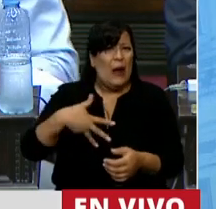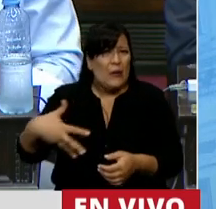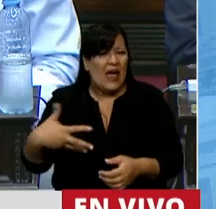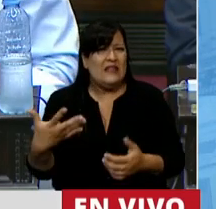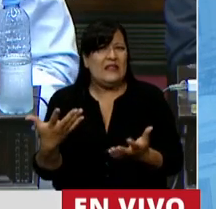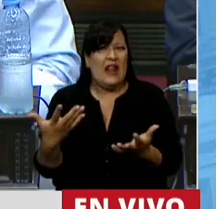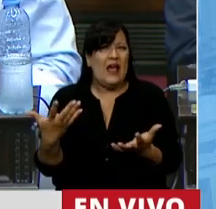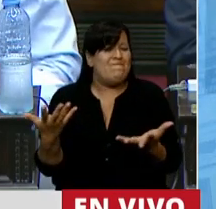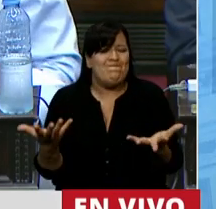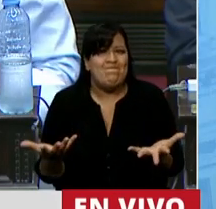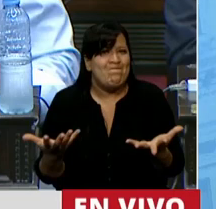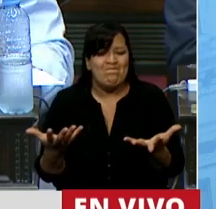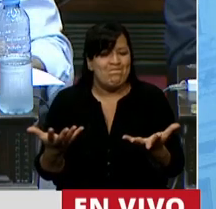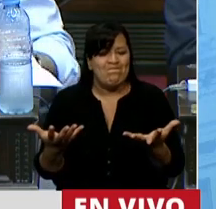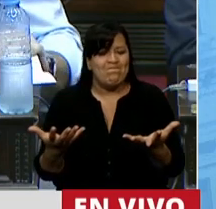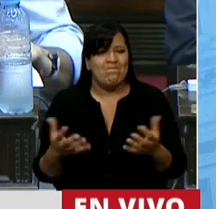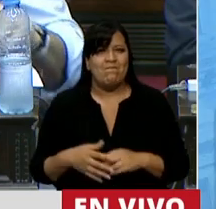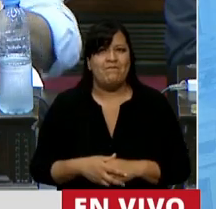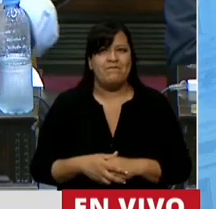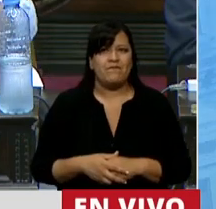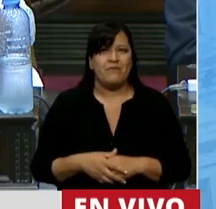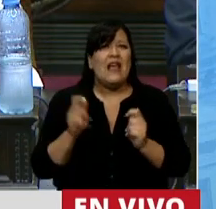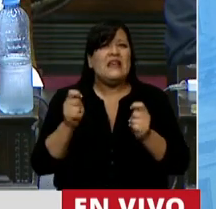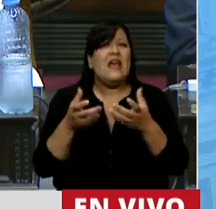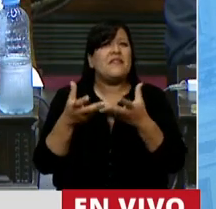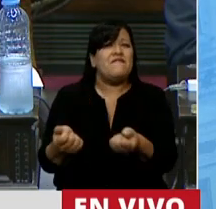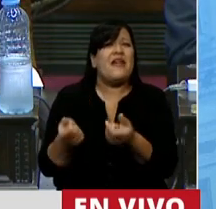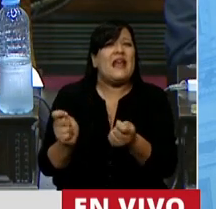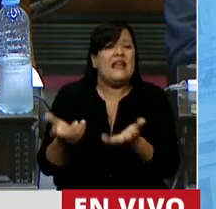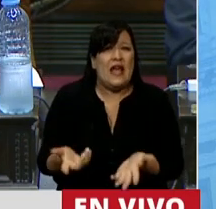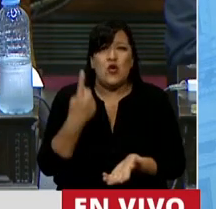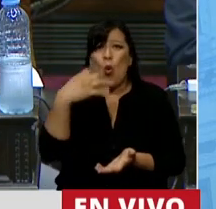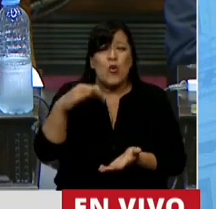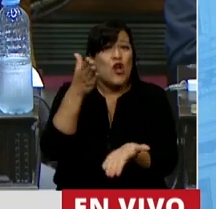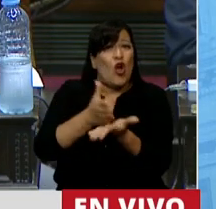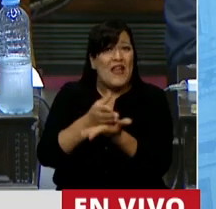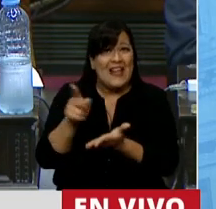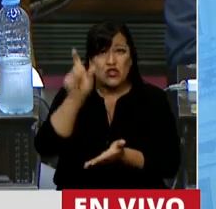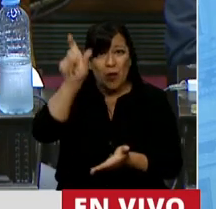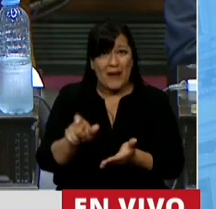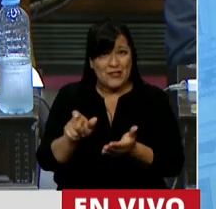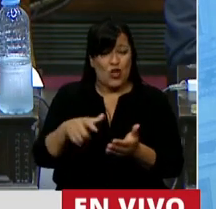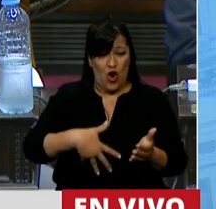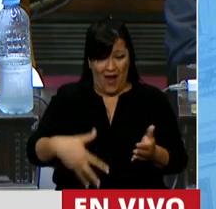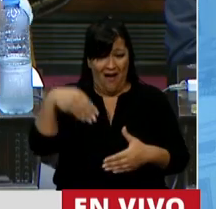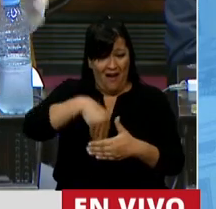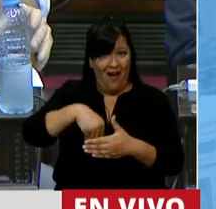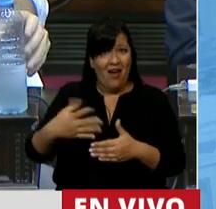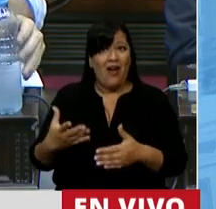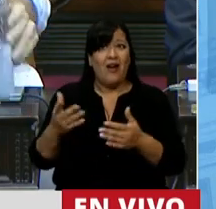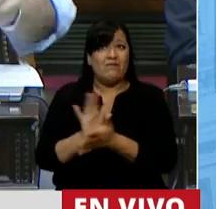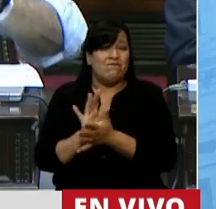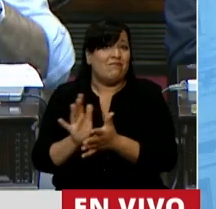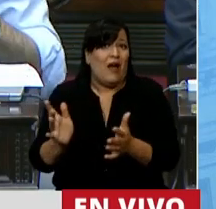posibilidad de expresarse como se expresa, ¿quién lo defiende? El único derecho que tiene esa persona en gestación es el derecho a la